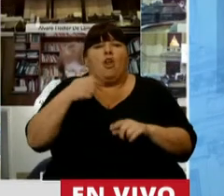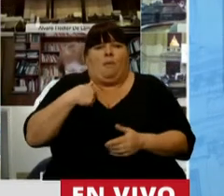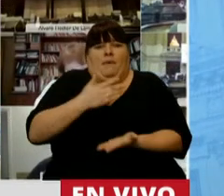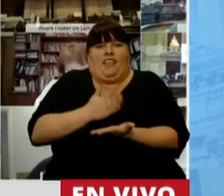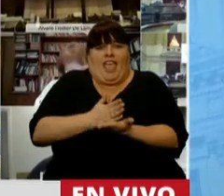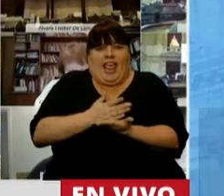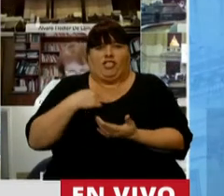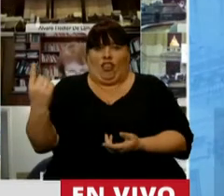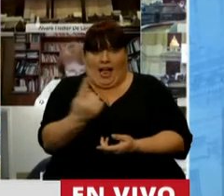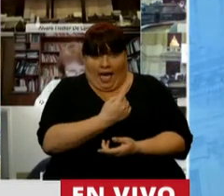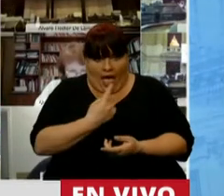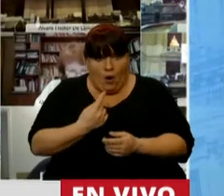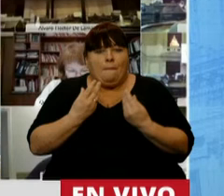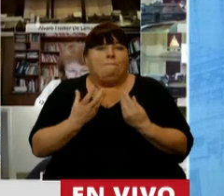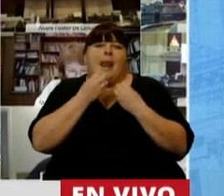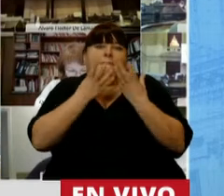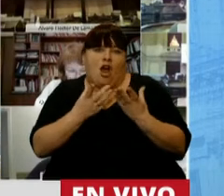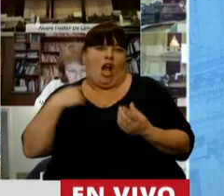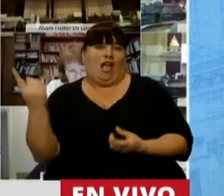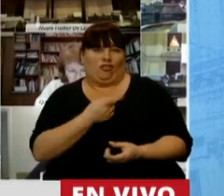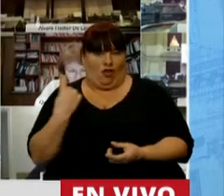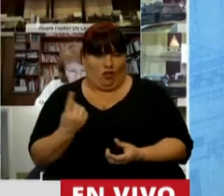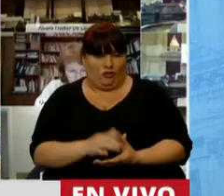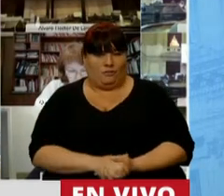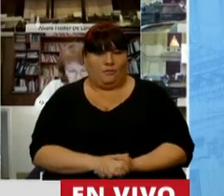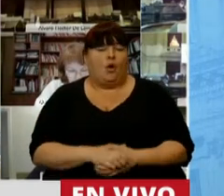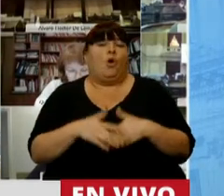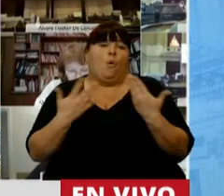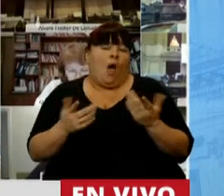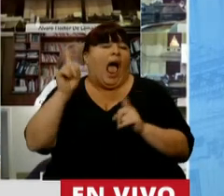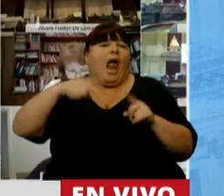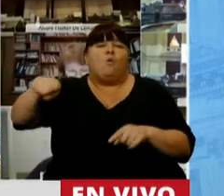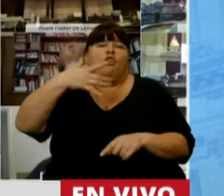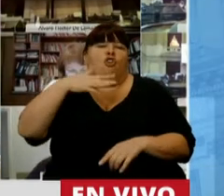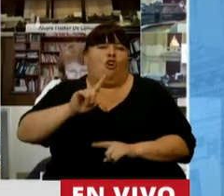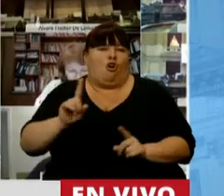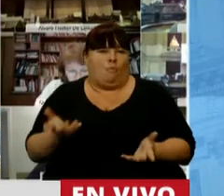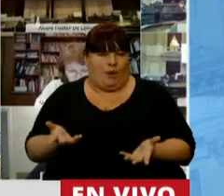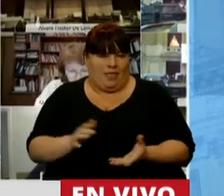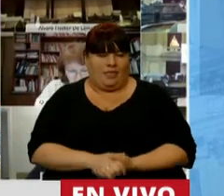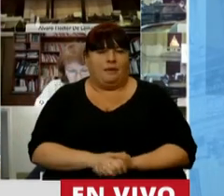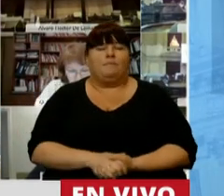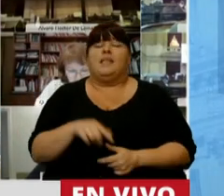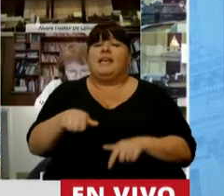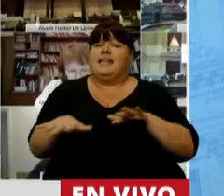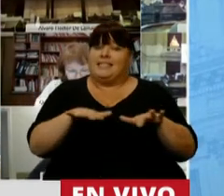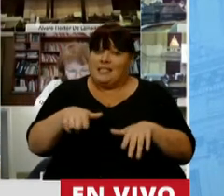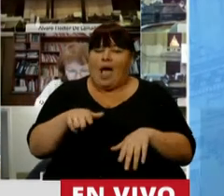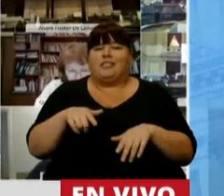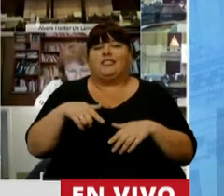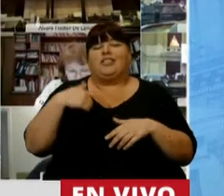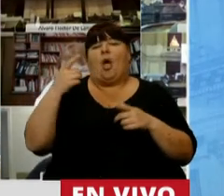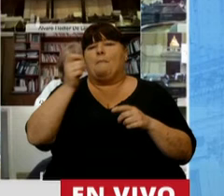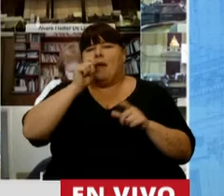derechos individuales en beneficio del conjunto. Pero bueno, hay algunos que no lo van a entender. De esta situación se han agarrado